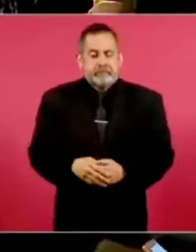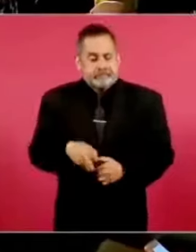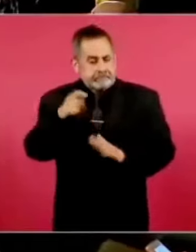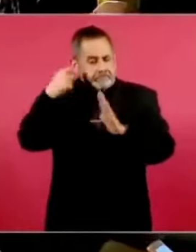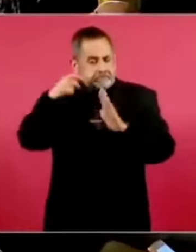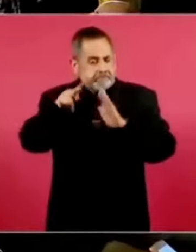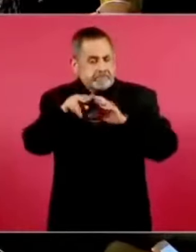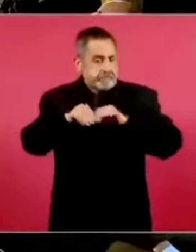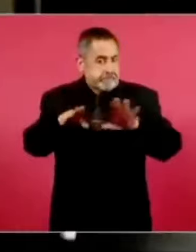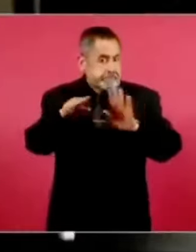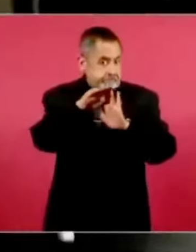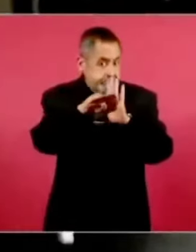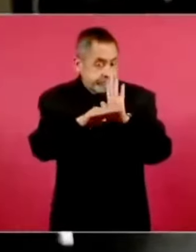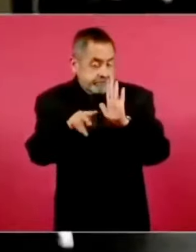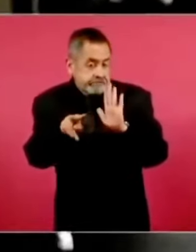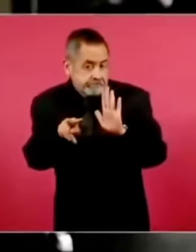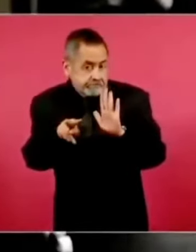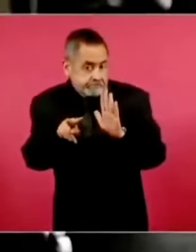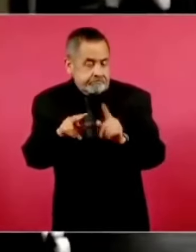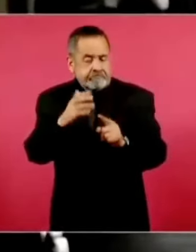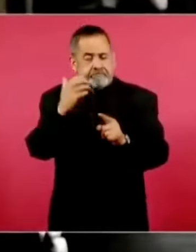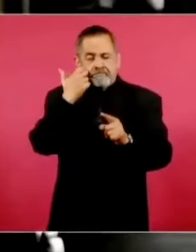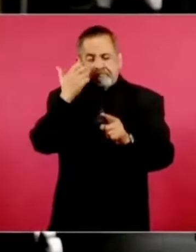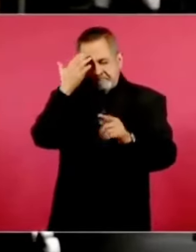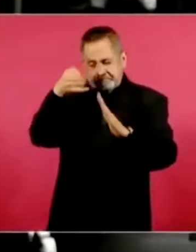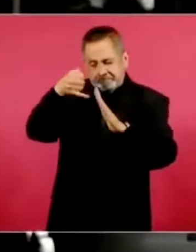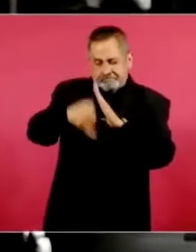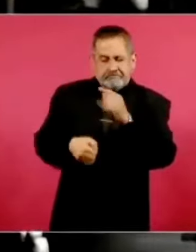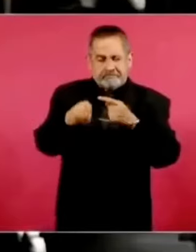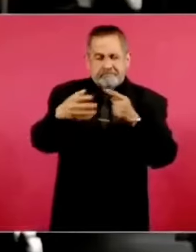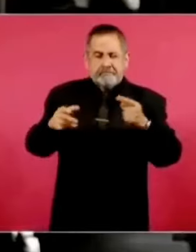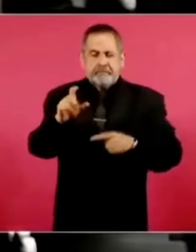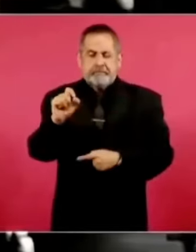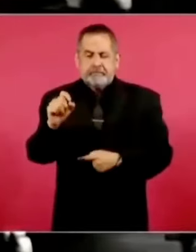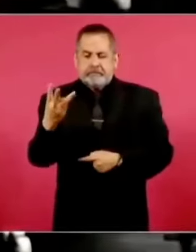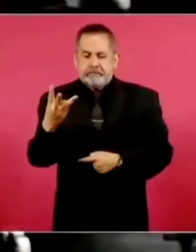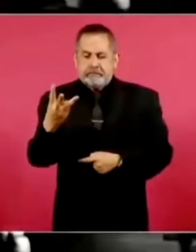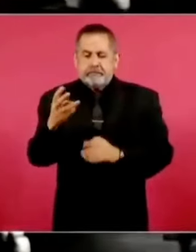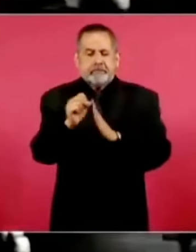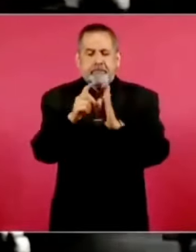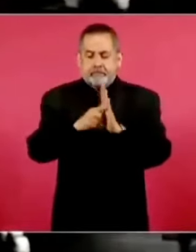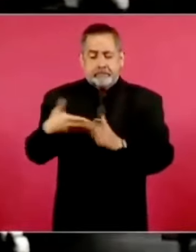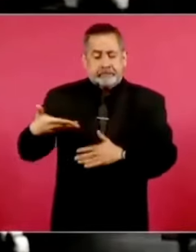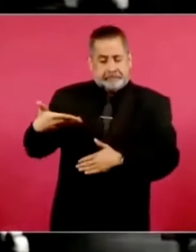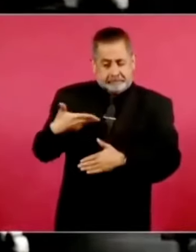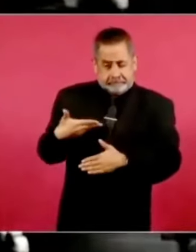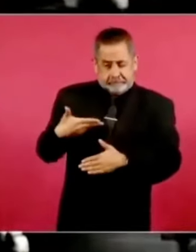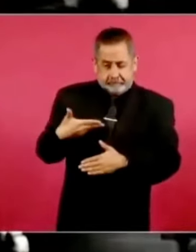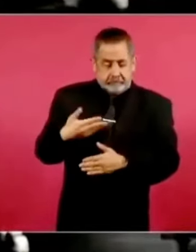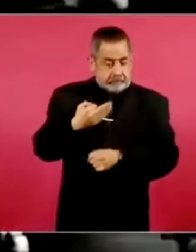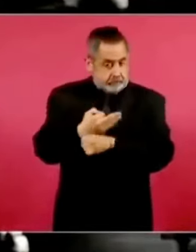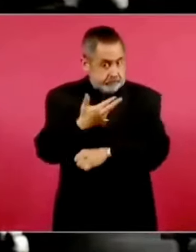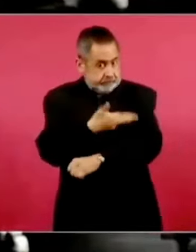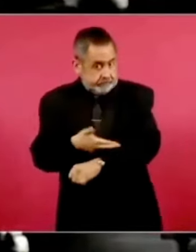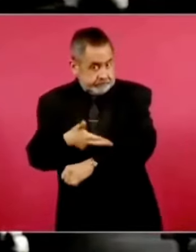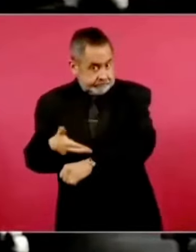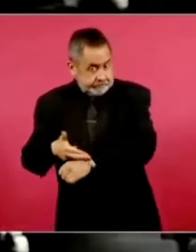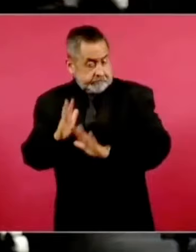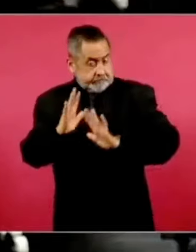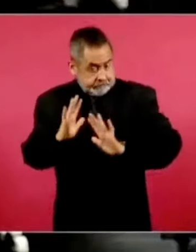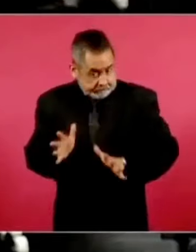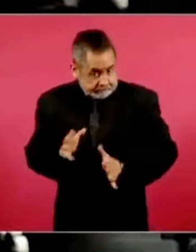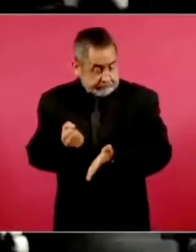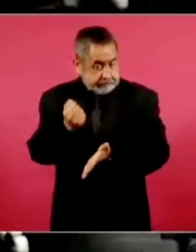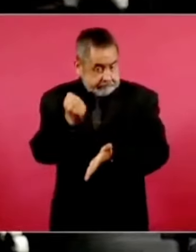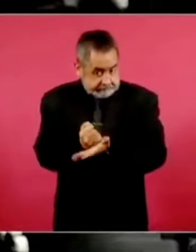este reporte, presidente, conocer el detalle si de estas 23 solicitudes son solicitudes que están en proceso o ya